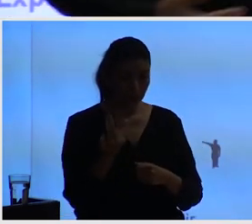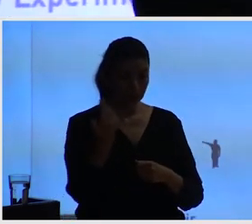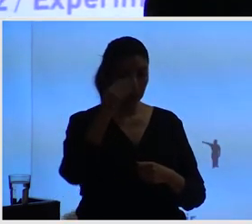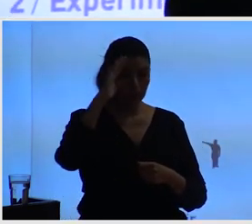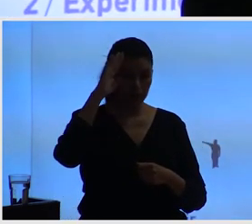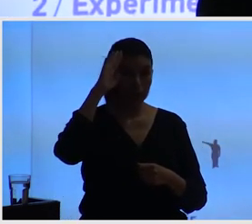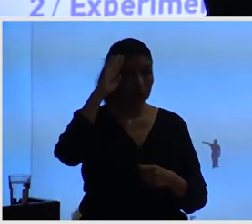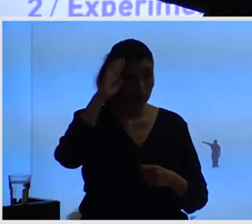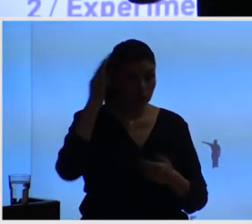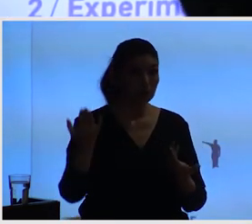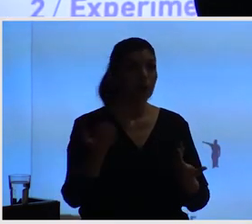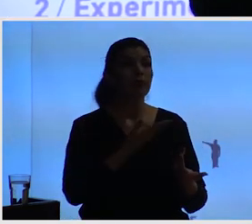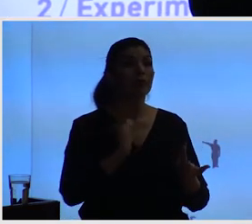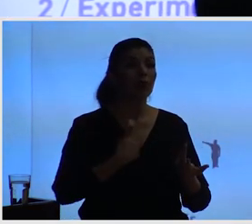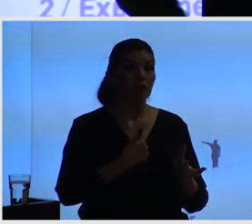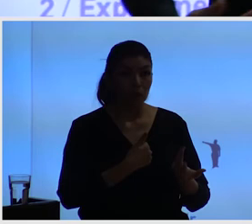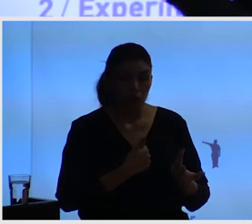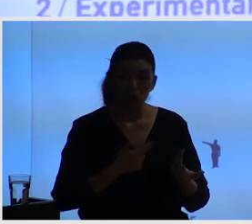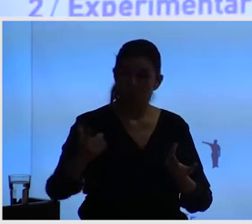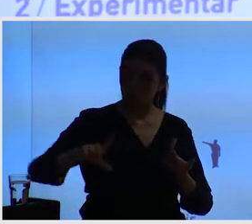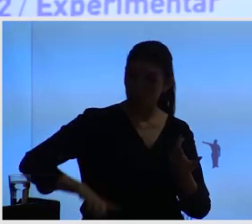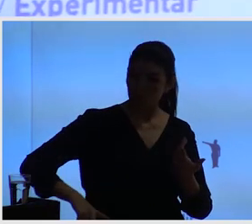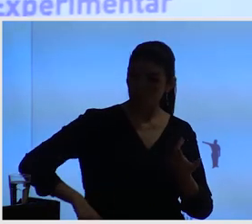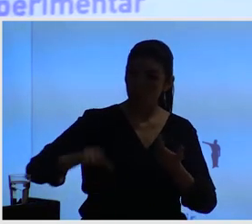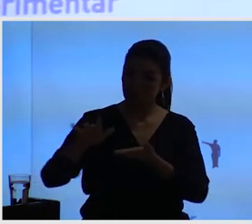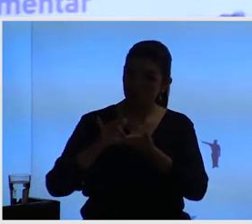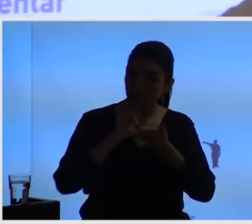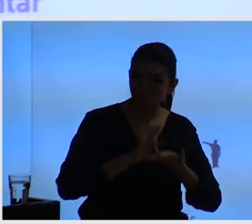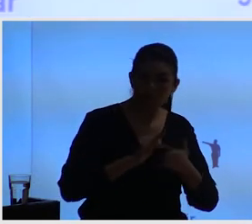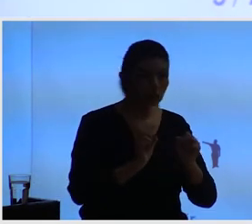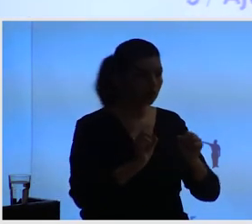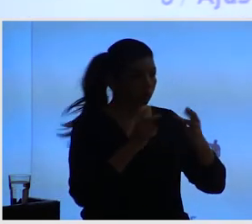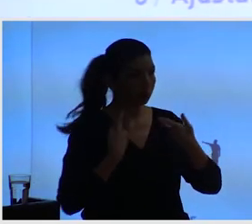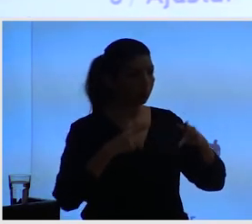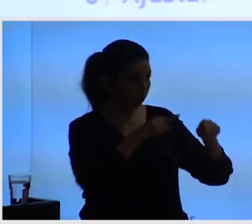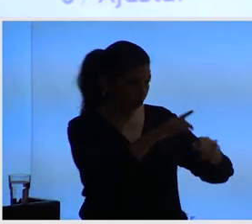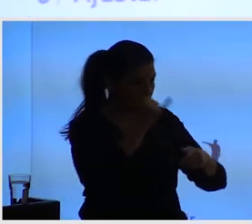público, ojalá estamos todos un poquito más de acuerdo porque hemos ido a través de este camino juntos.